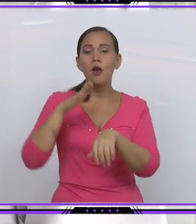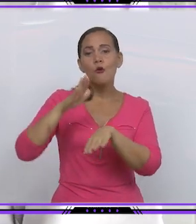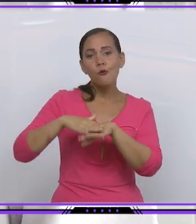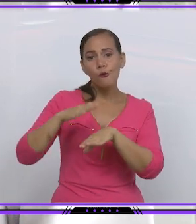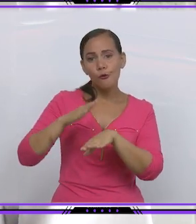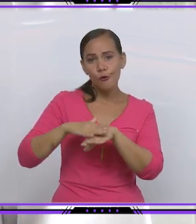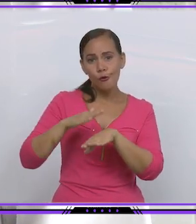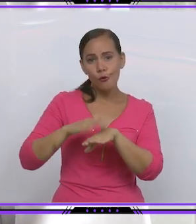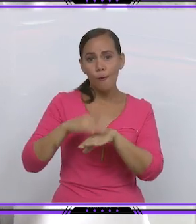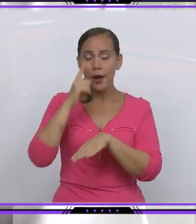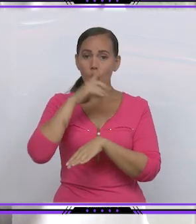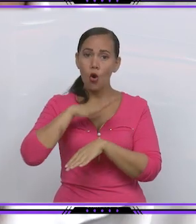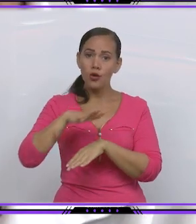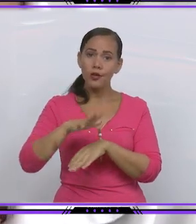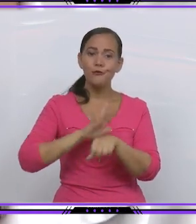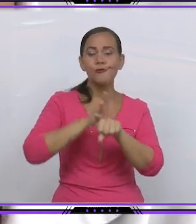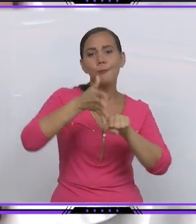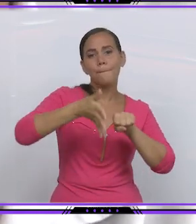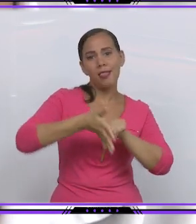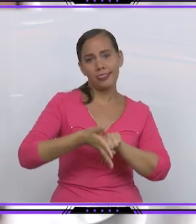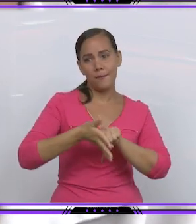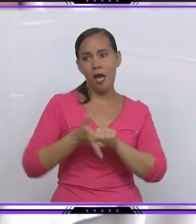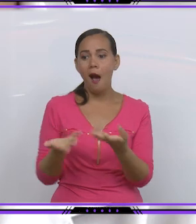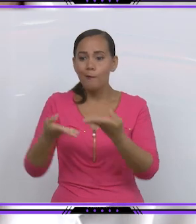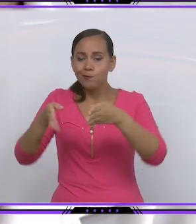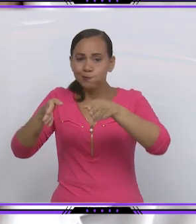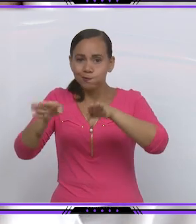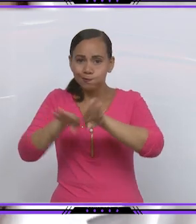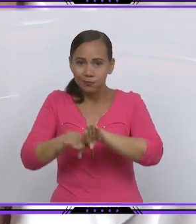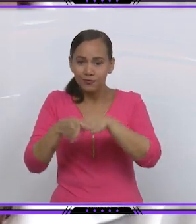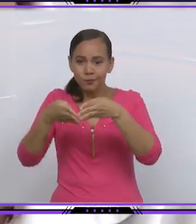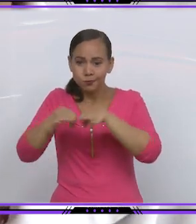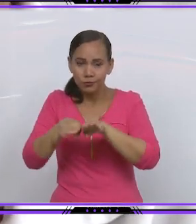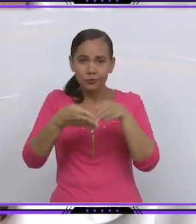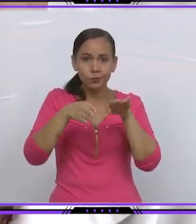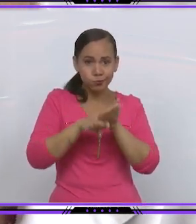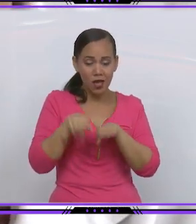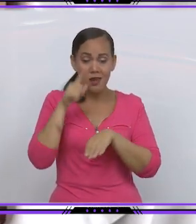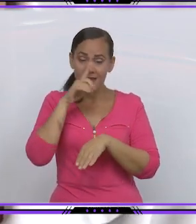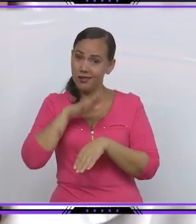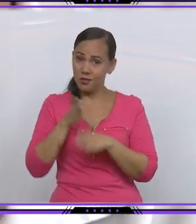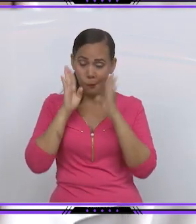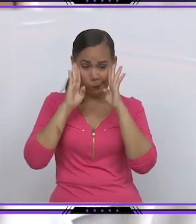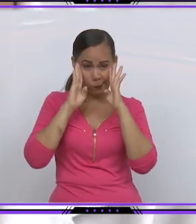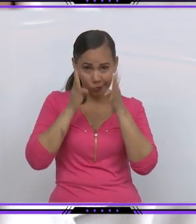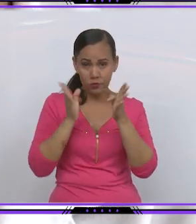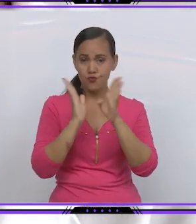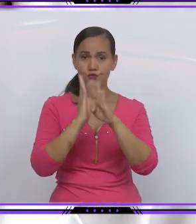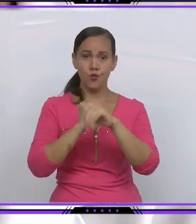inadecuado de los niños durante la pandemia. Estamos trabajando intensamente en estos niños. Hay un grupo de niños que no son autistas,